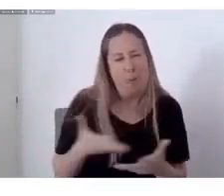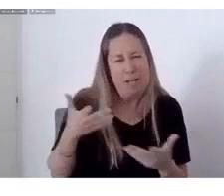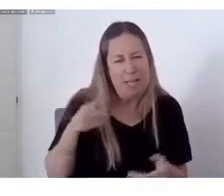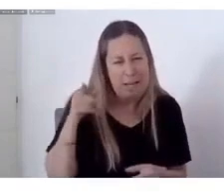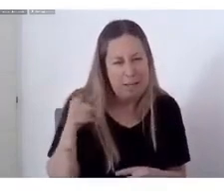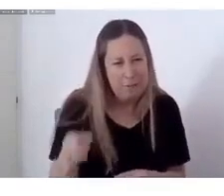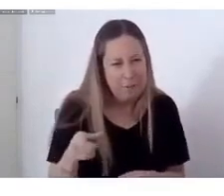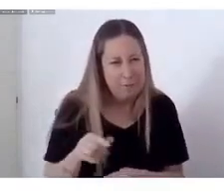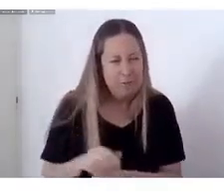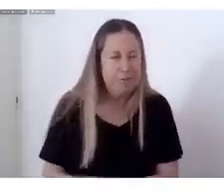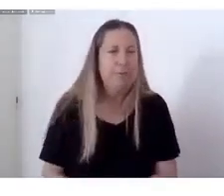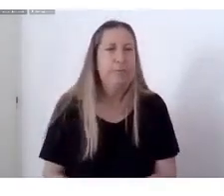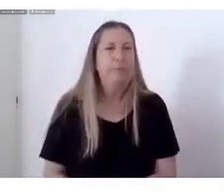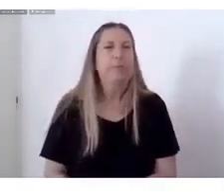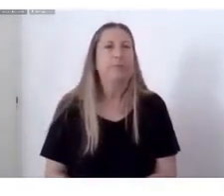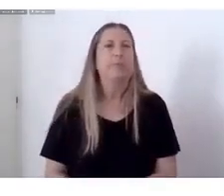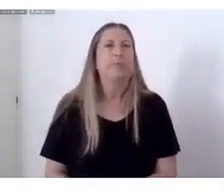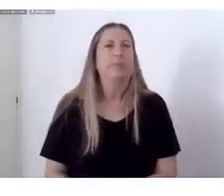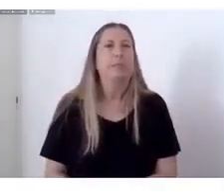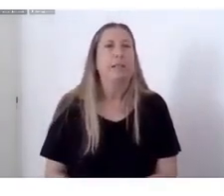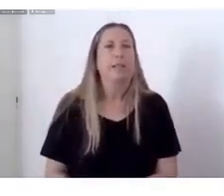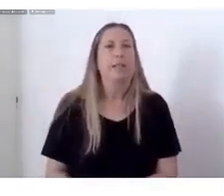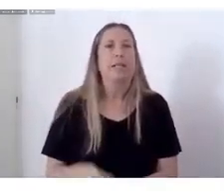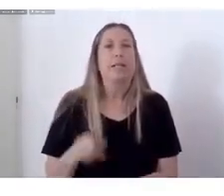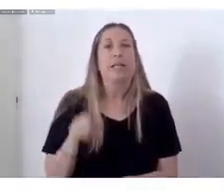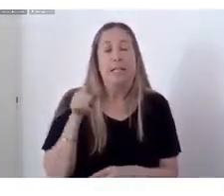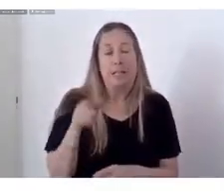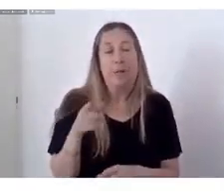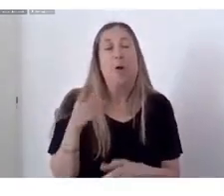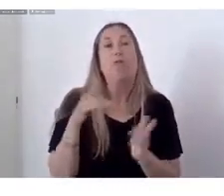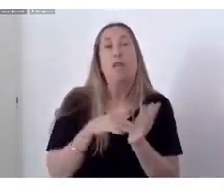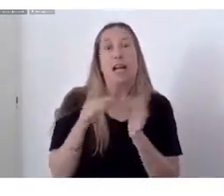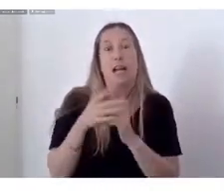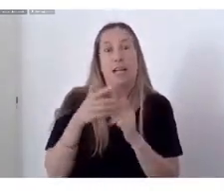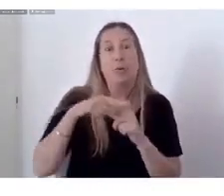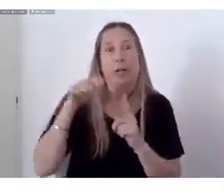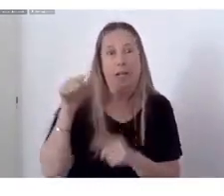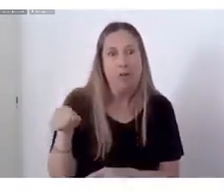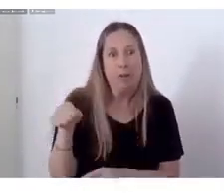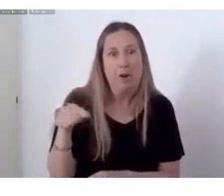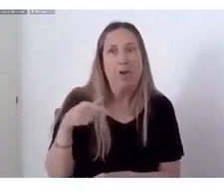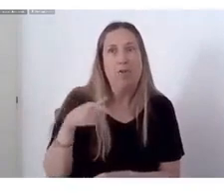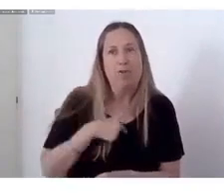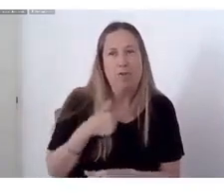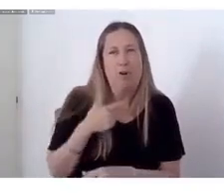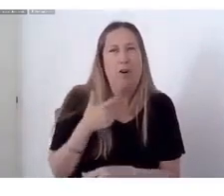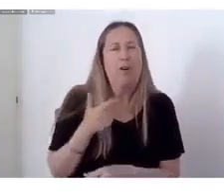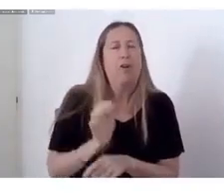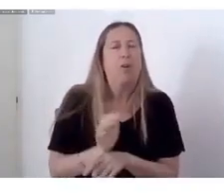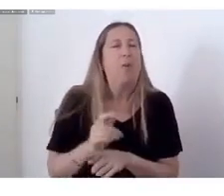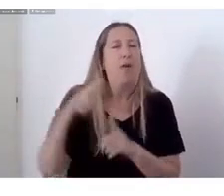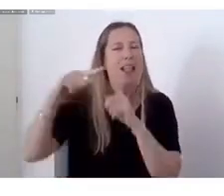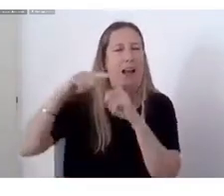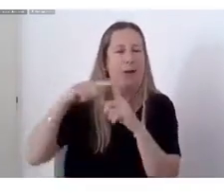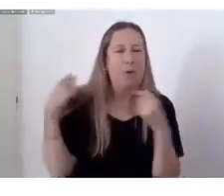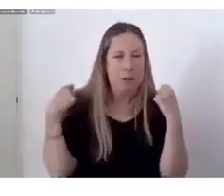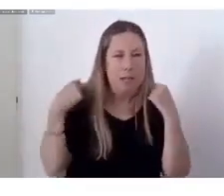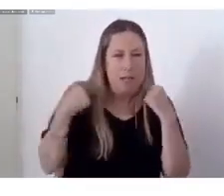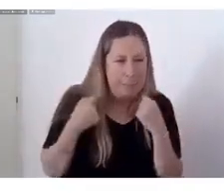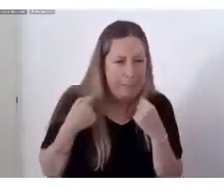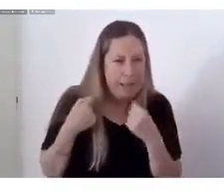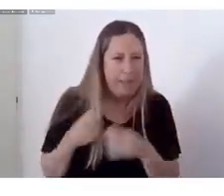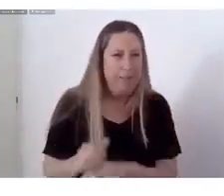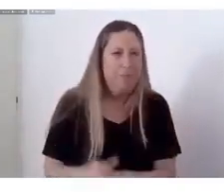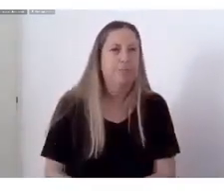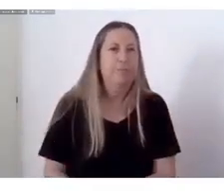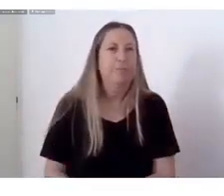A ser tu cruz Si vos fueras Si vos Jesucristo Yo vendría A ser tu